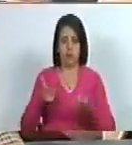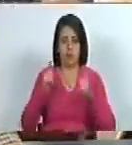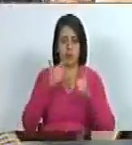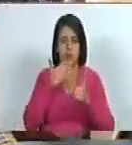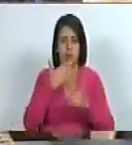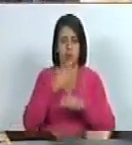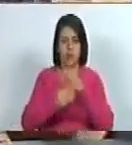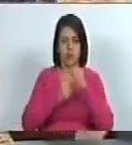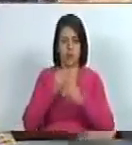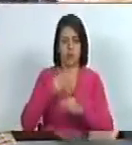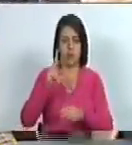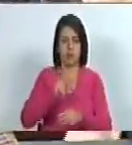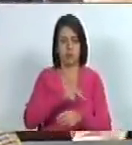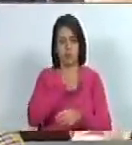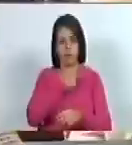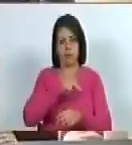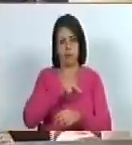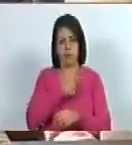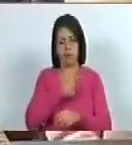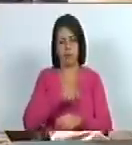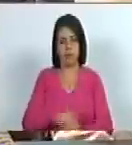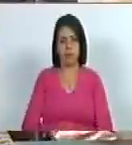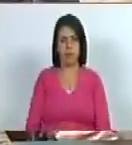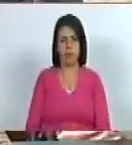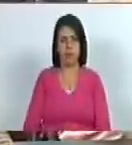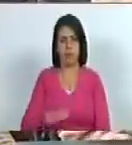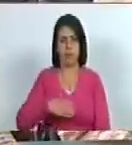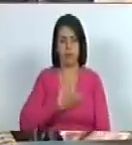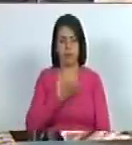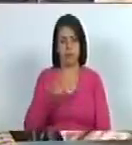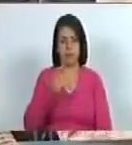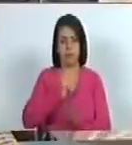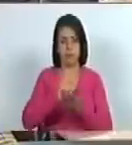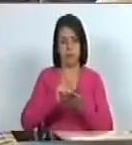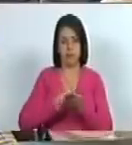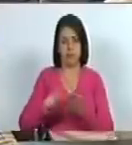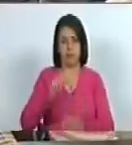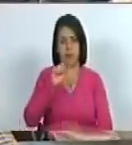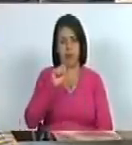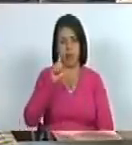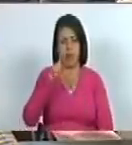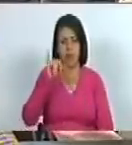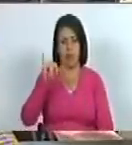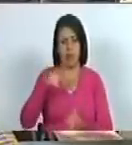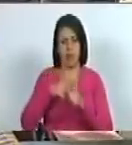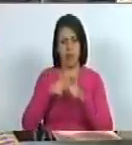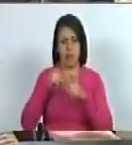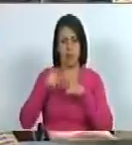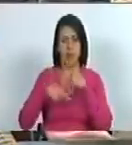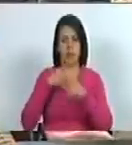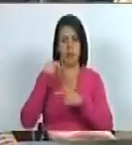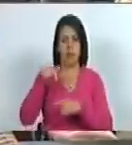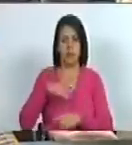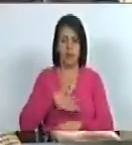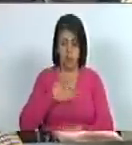para interpretar una estrofa un pedacito de canción que Alí le escribiera a nuestro Alí a Reverón ¿se puede?